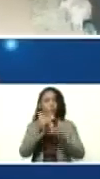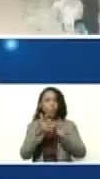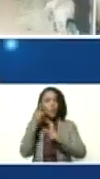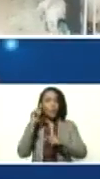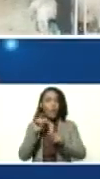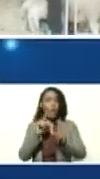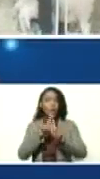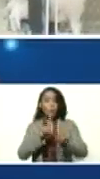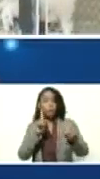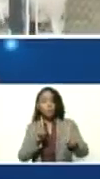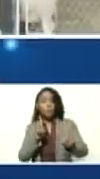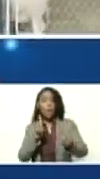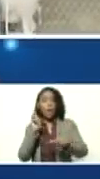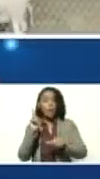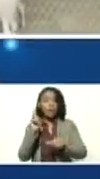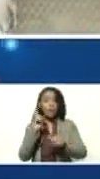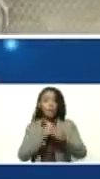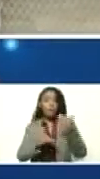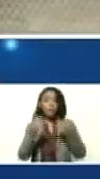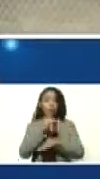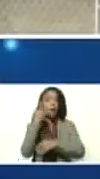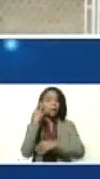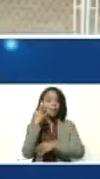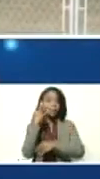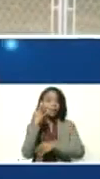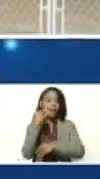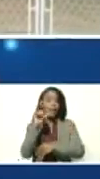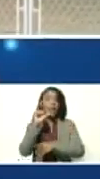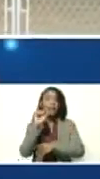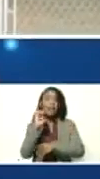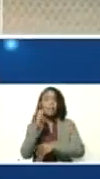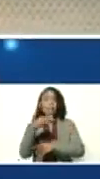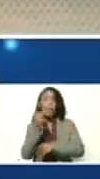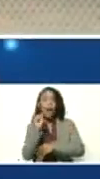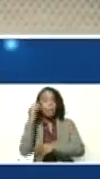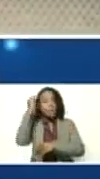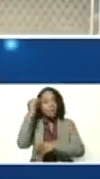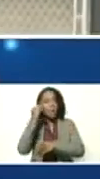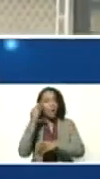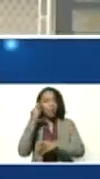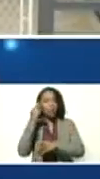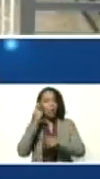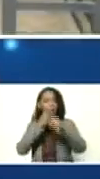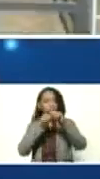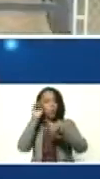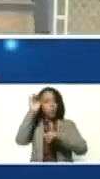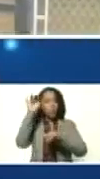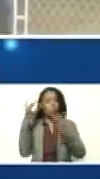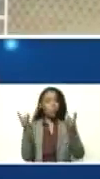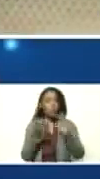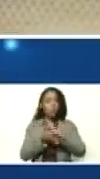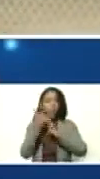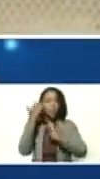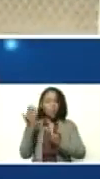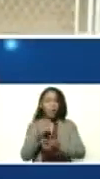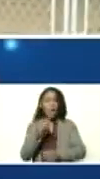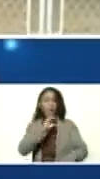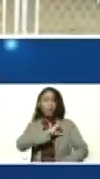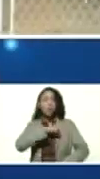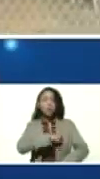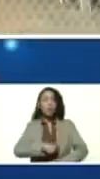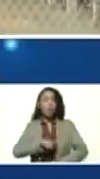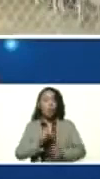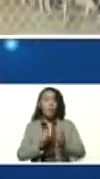está proyectando un crecimiento superior al 3%. La Cepal. Credit Suisse en Suiza dice que el